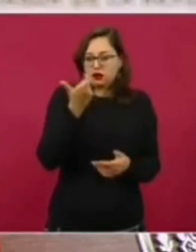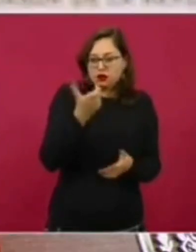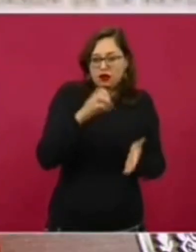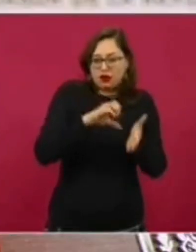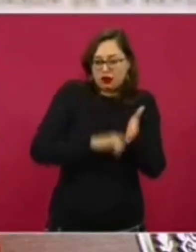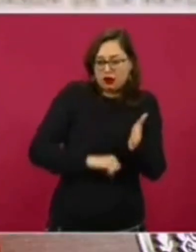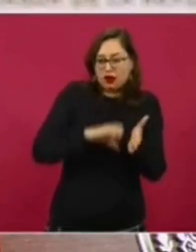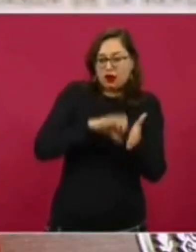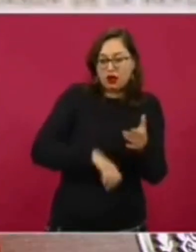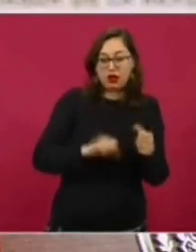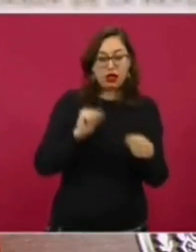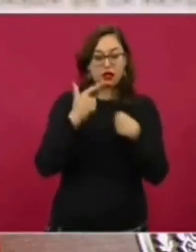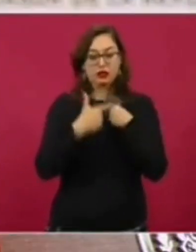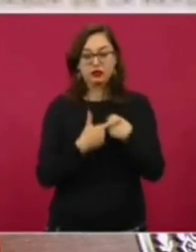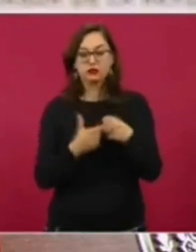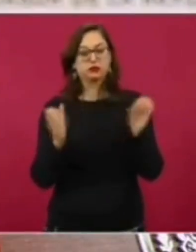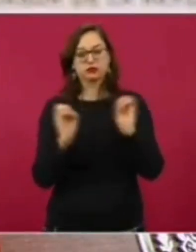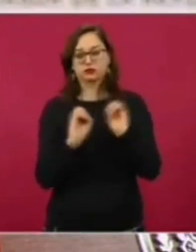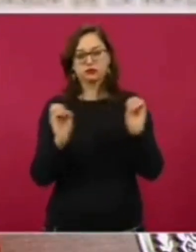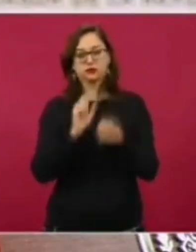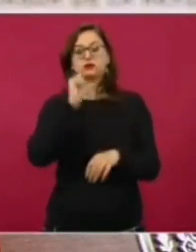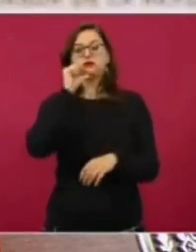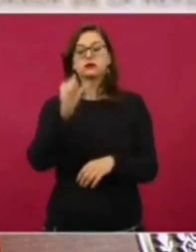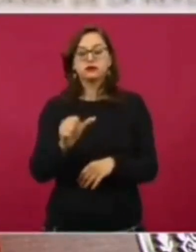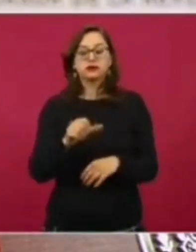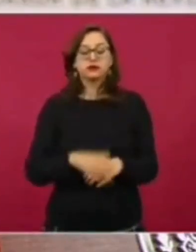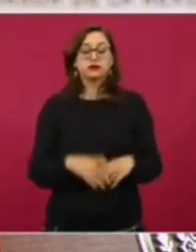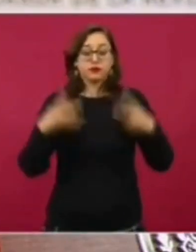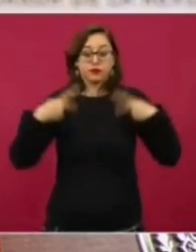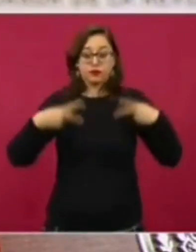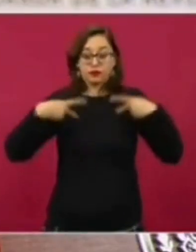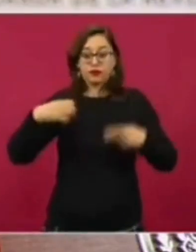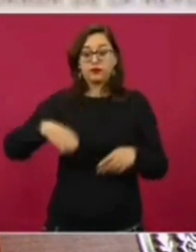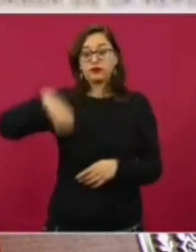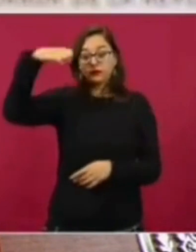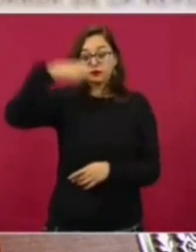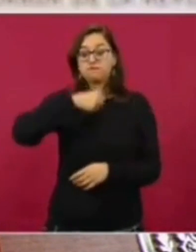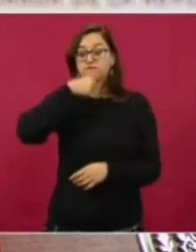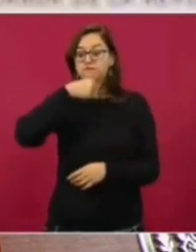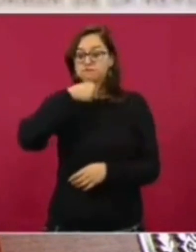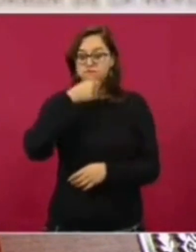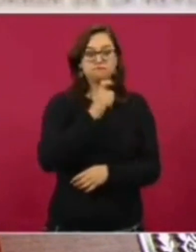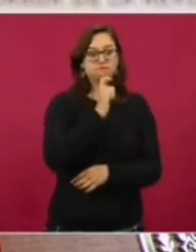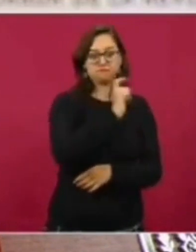Por ejemplo, el adulto mayor va a recibir completo su pensión,